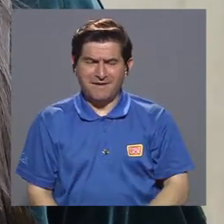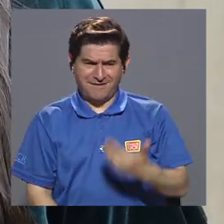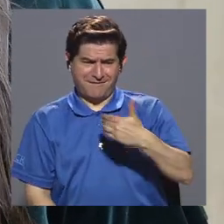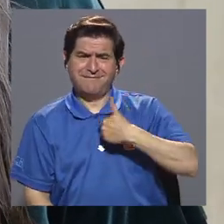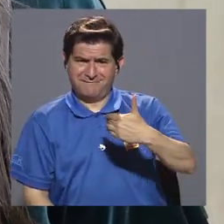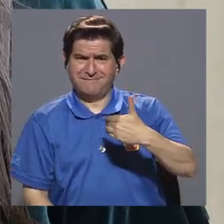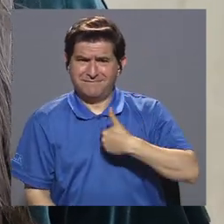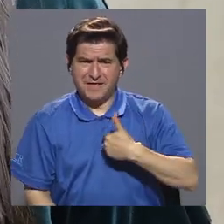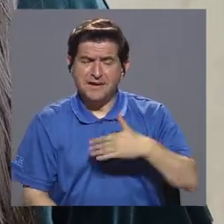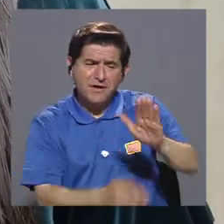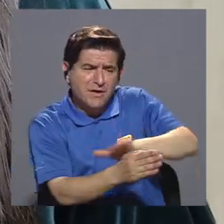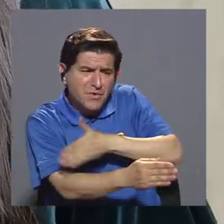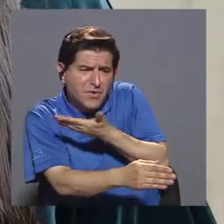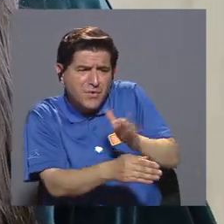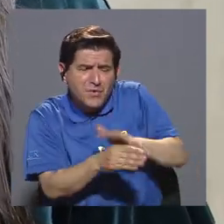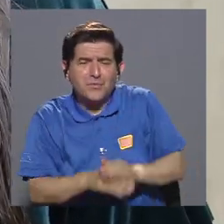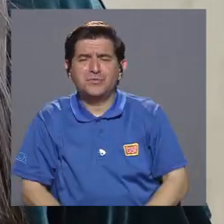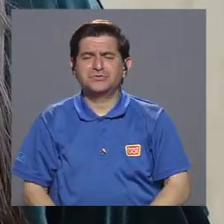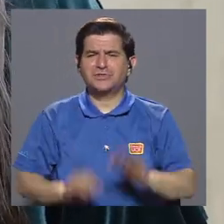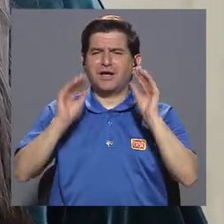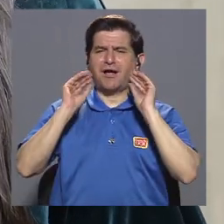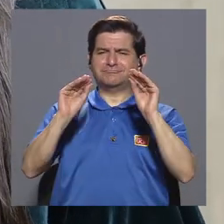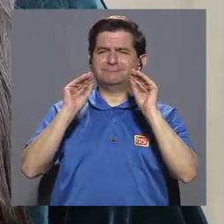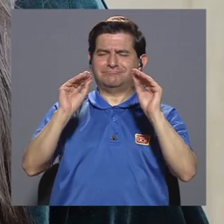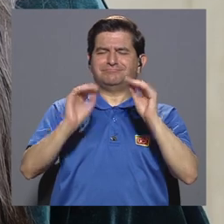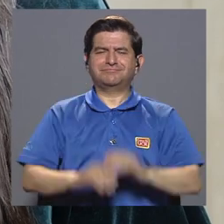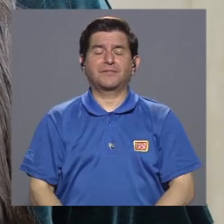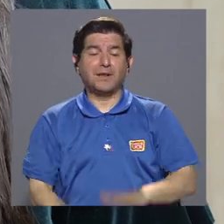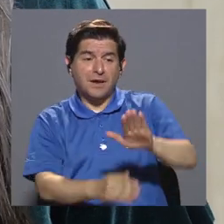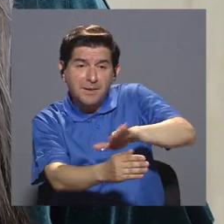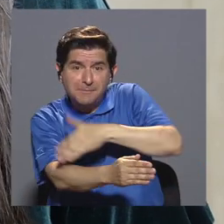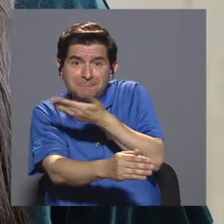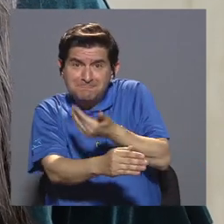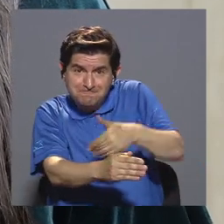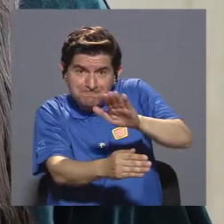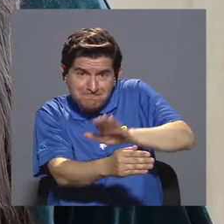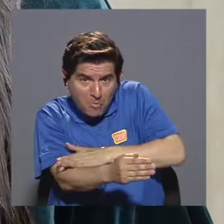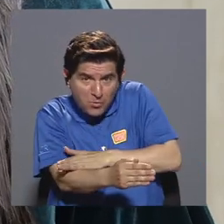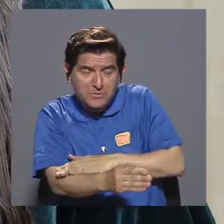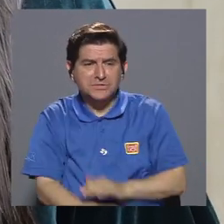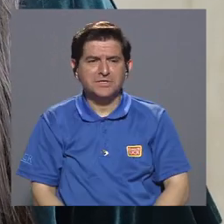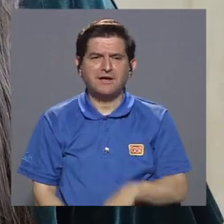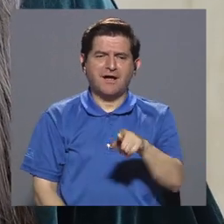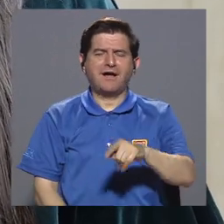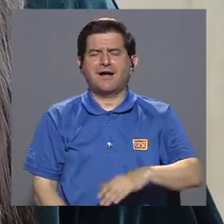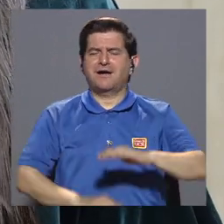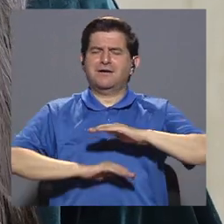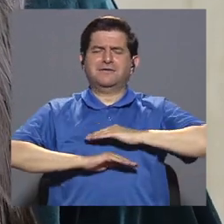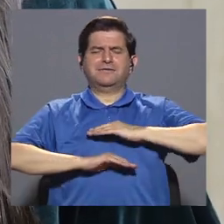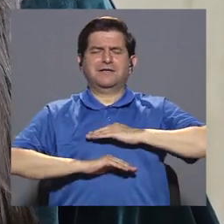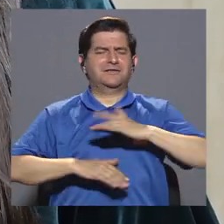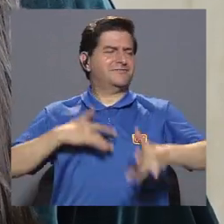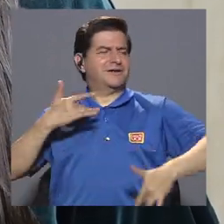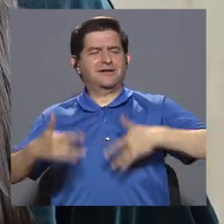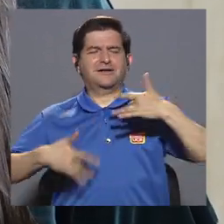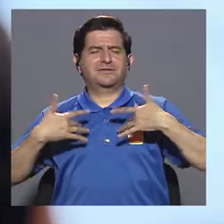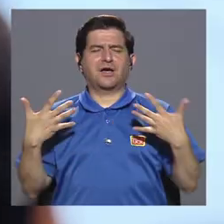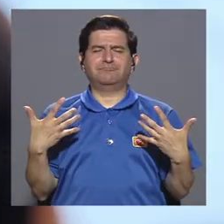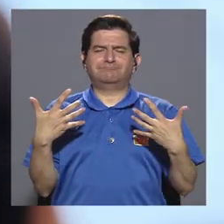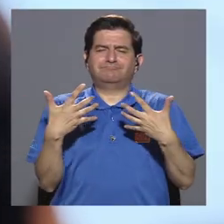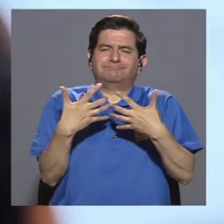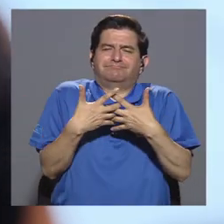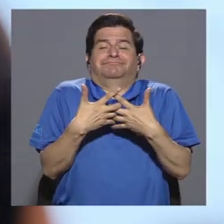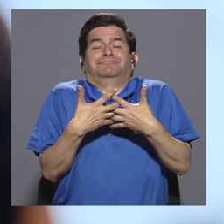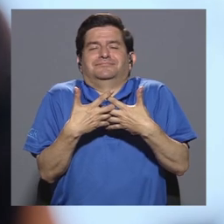que lleva música académica, música que precisamente llena los sentidos de